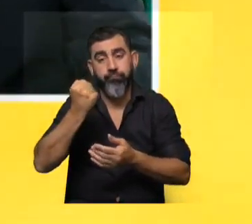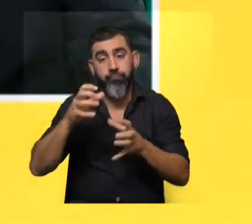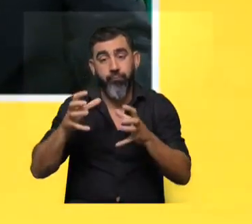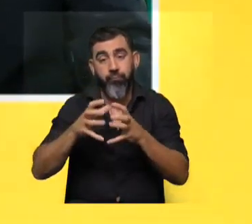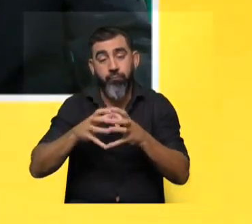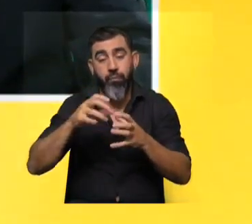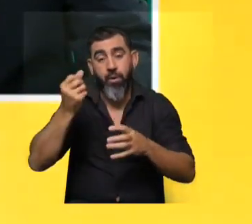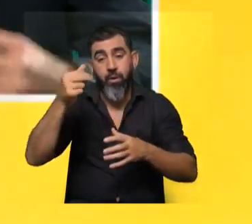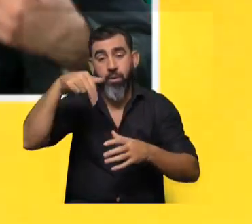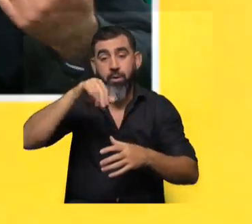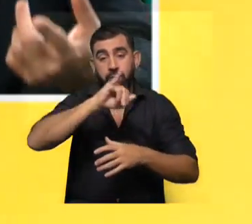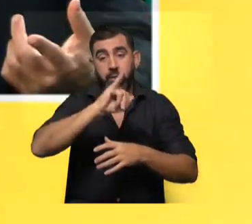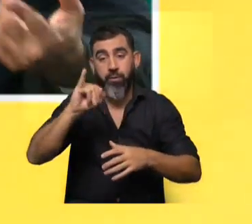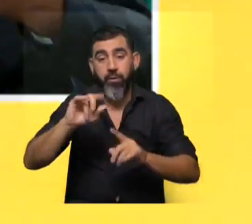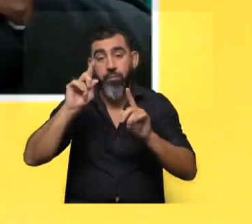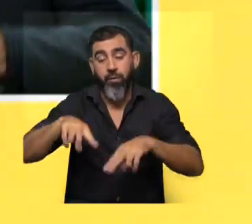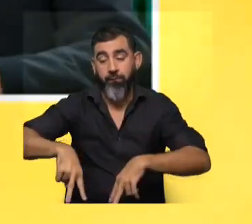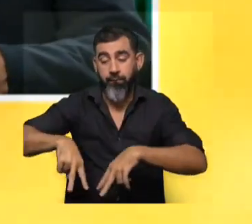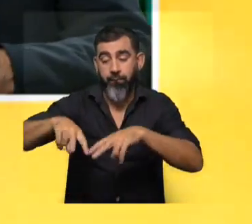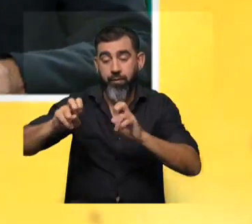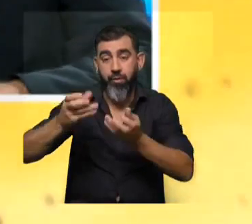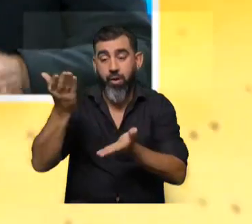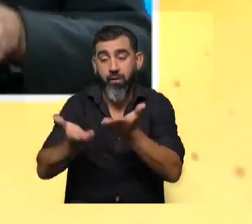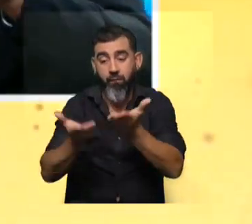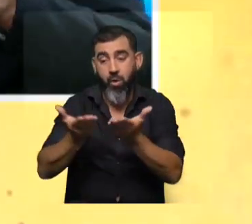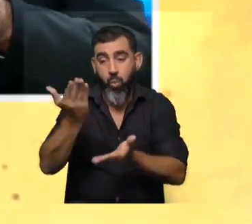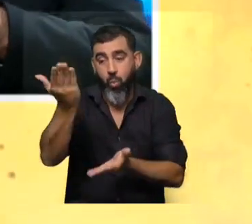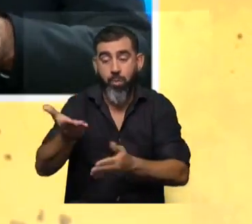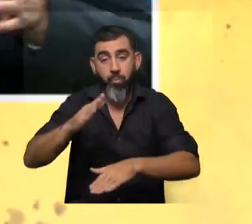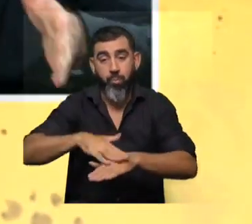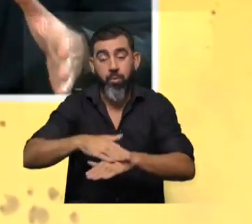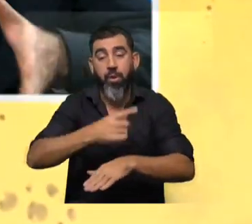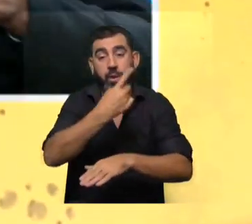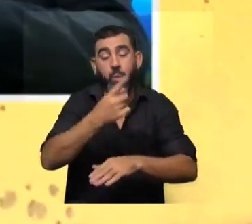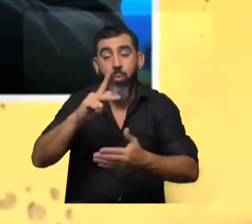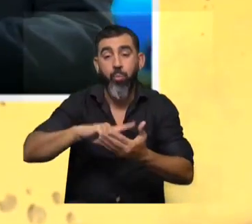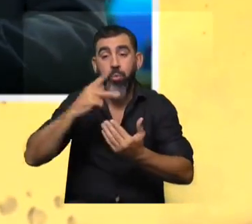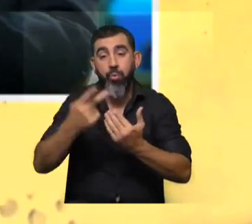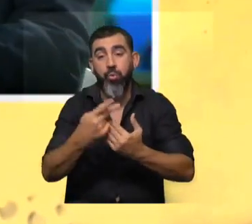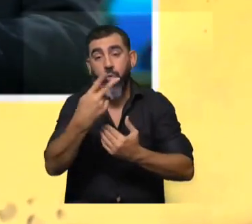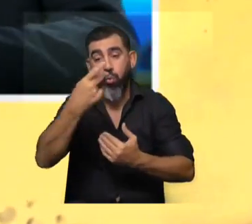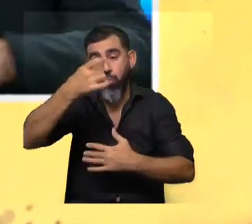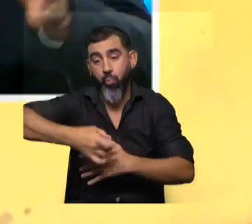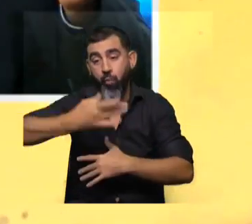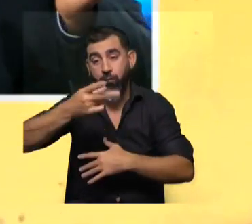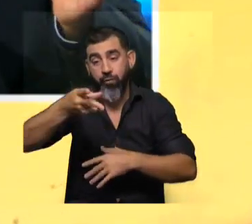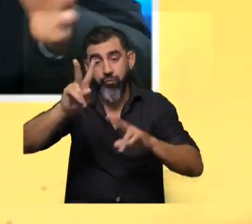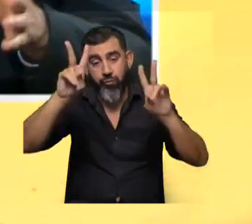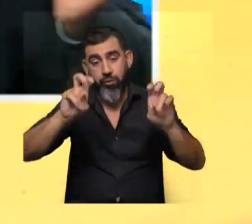de la ANI junto con los investigadores que hacen la evaluación porque para cada proyecto tenés que conseguir a dos expertos en ese tema,